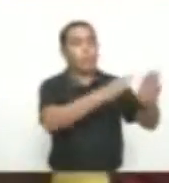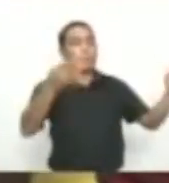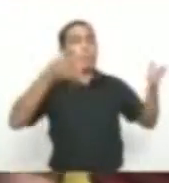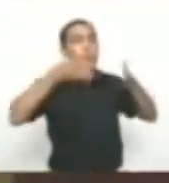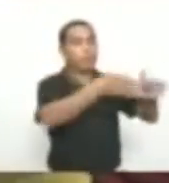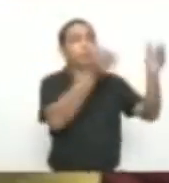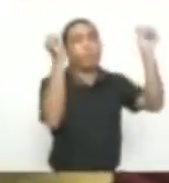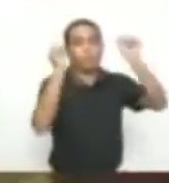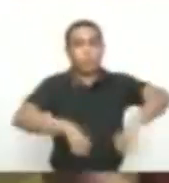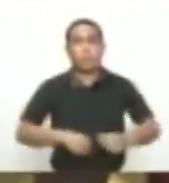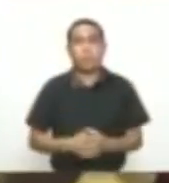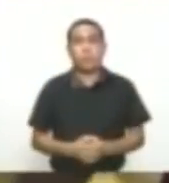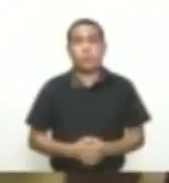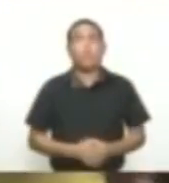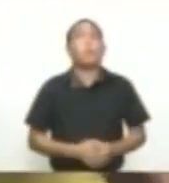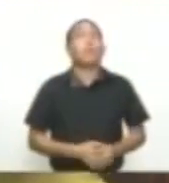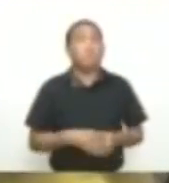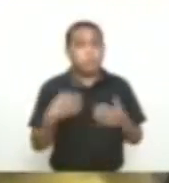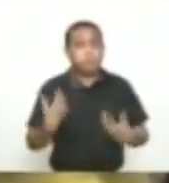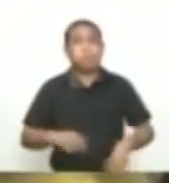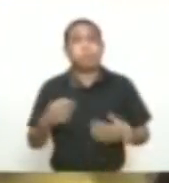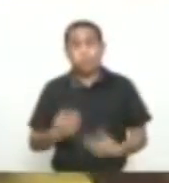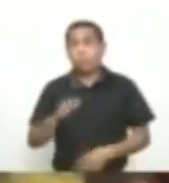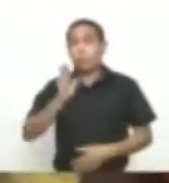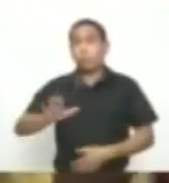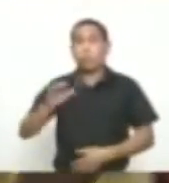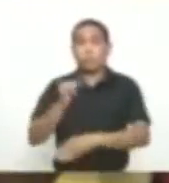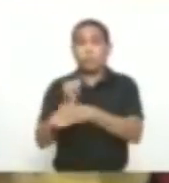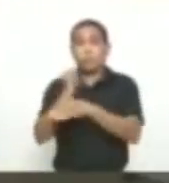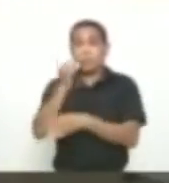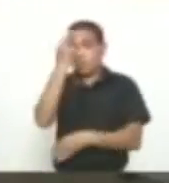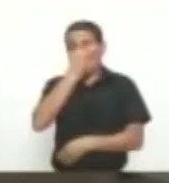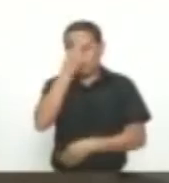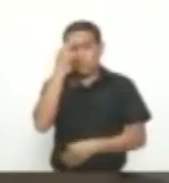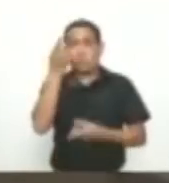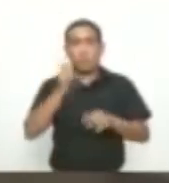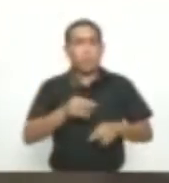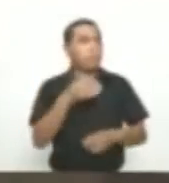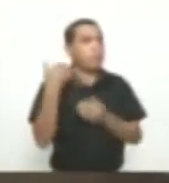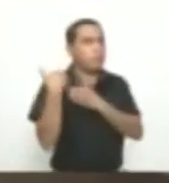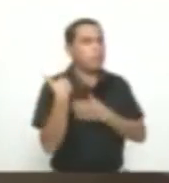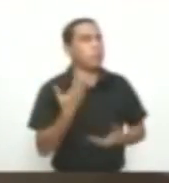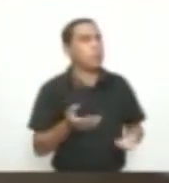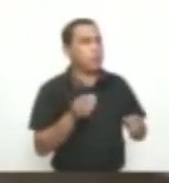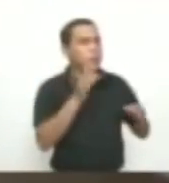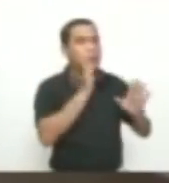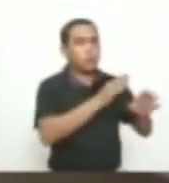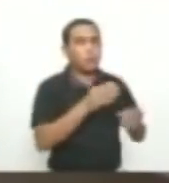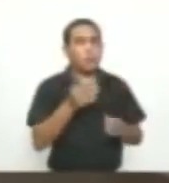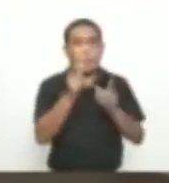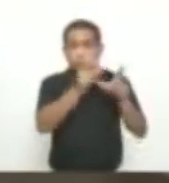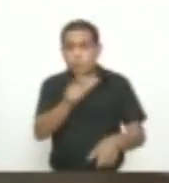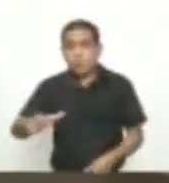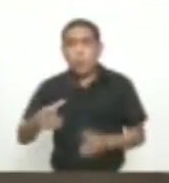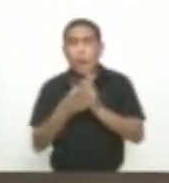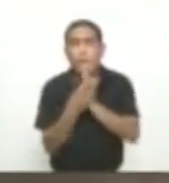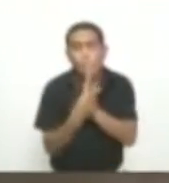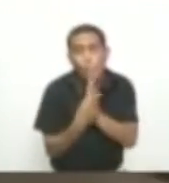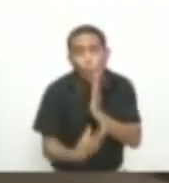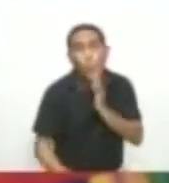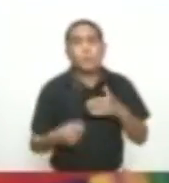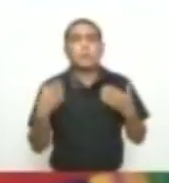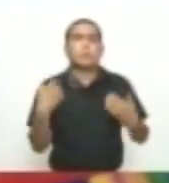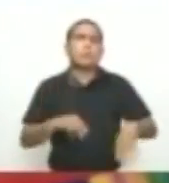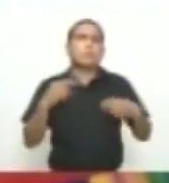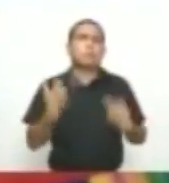Las llaves de acceso al cementerio enfrentan a la iglesia católica en Riuacha Con la ONG encargada de sepultar a las personas de escasos recursos Ha sido tanta